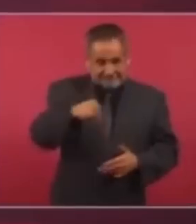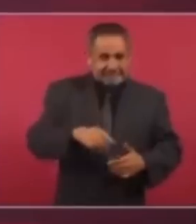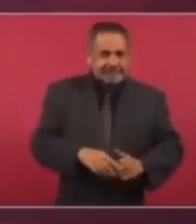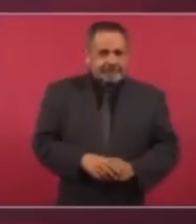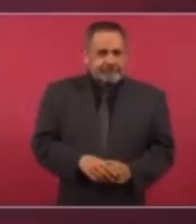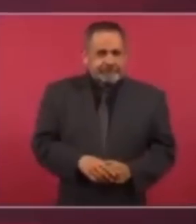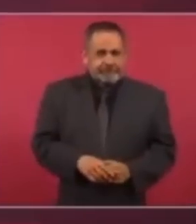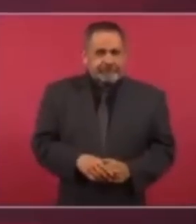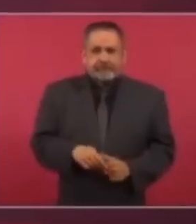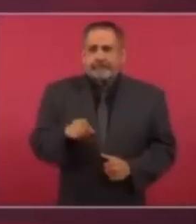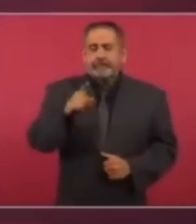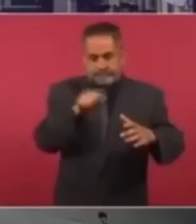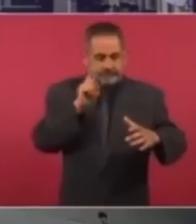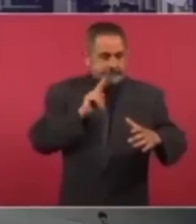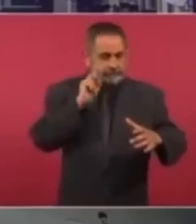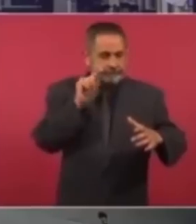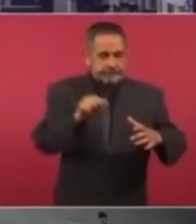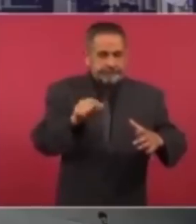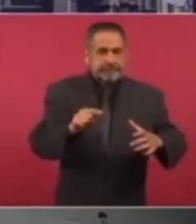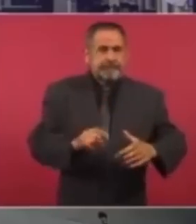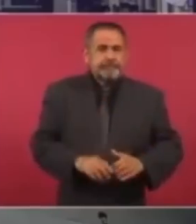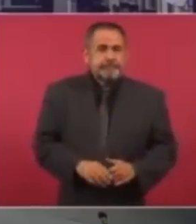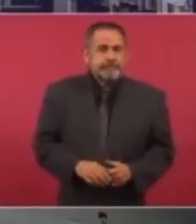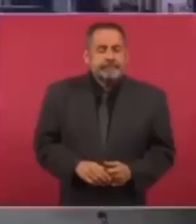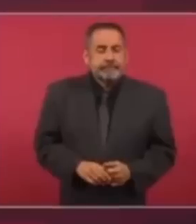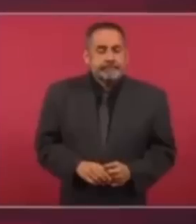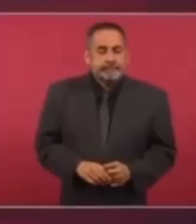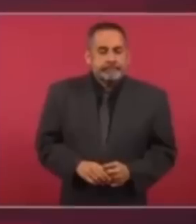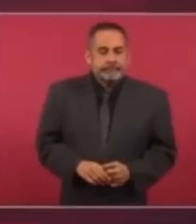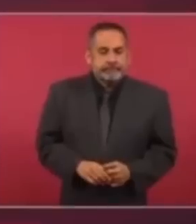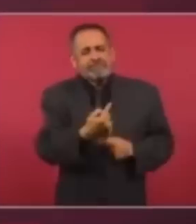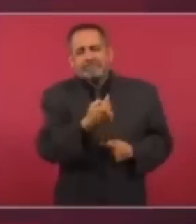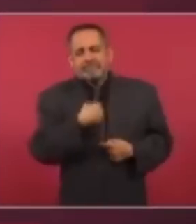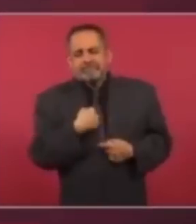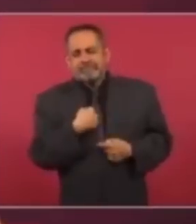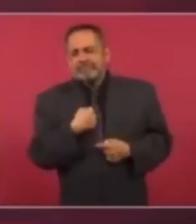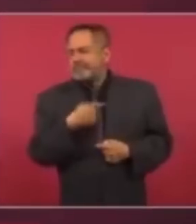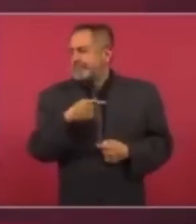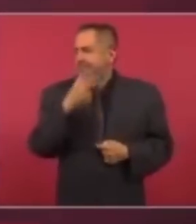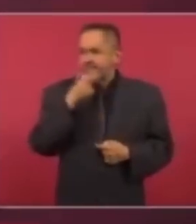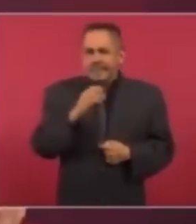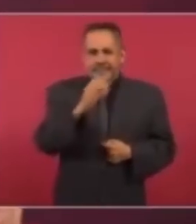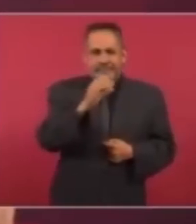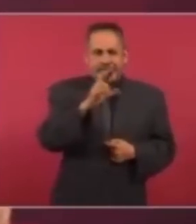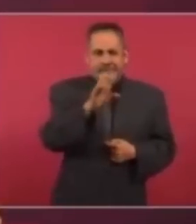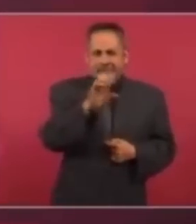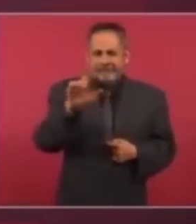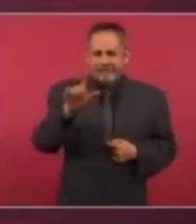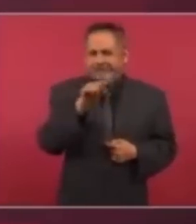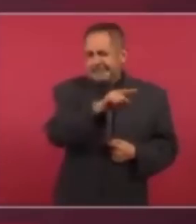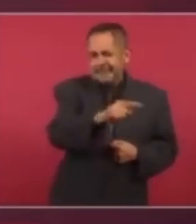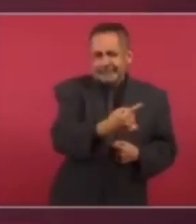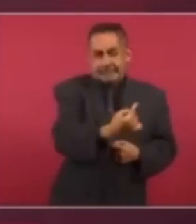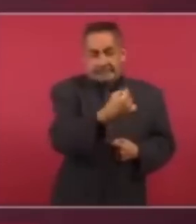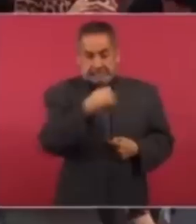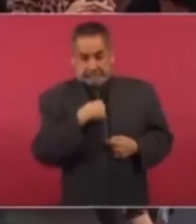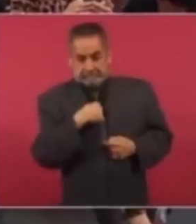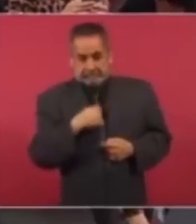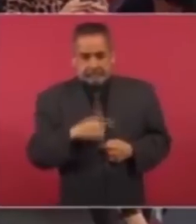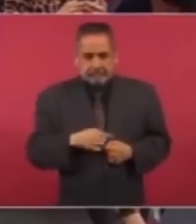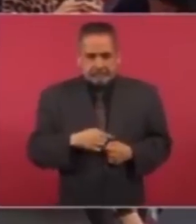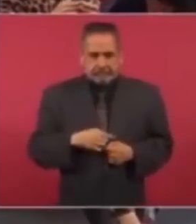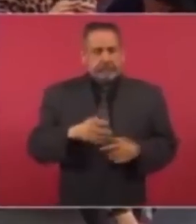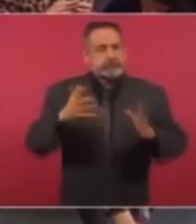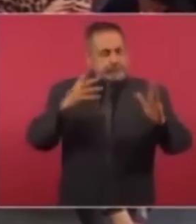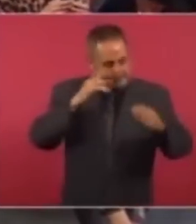A los legisladores del PAN, el que se dirige a mí, Cril, a ver Santiago,